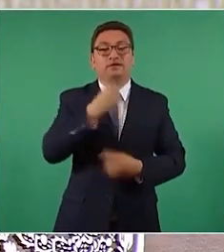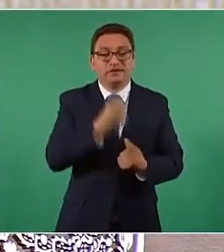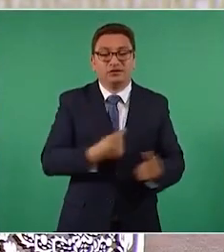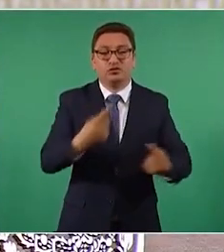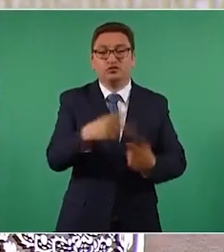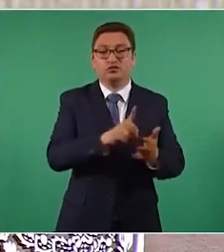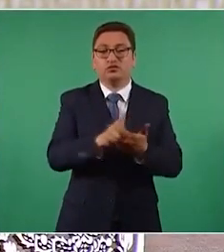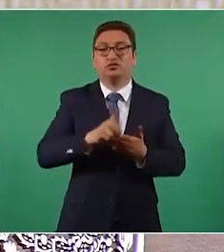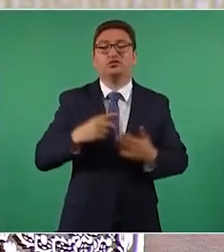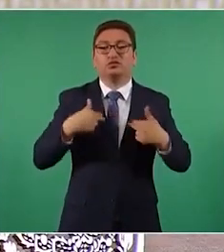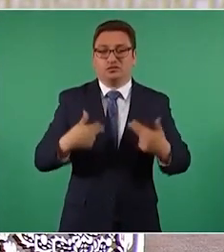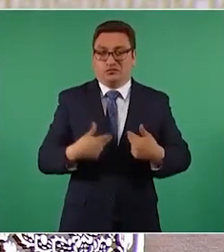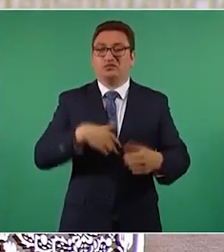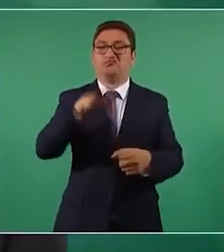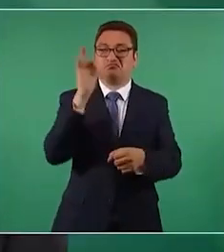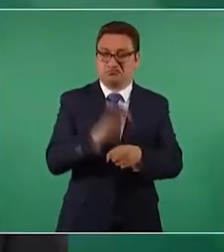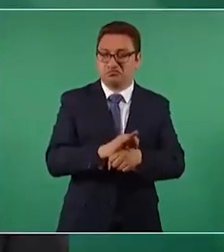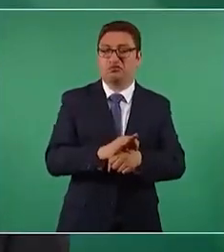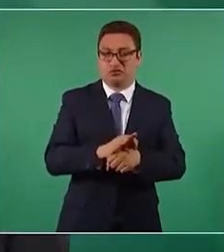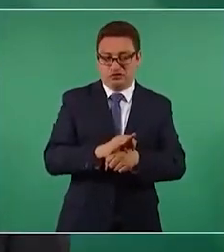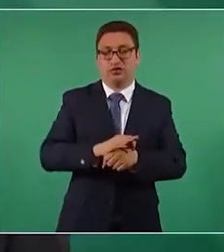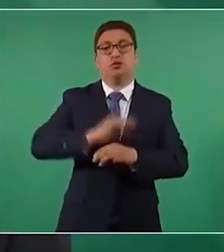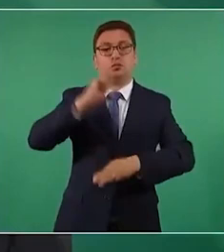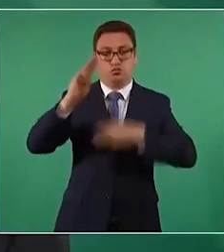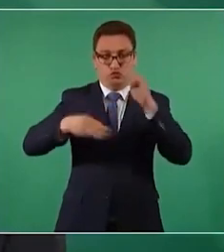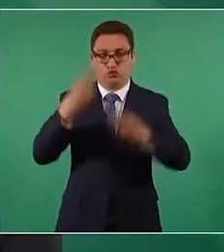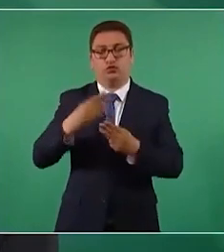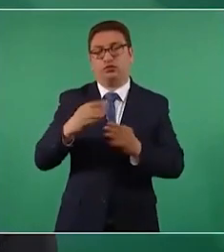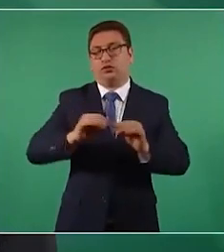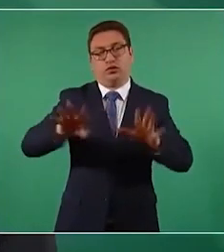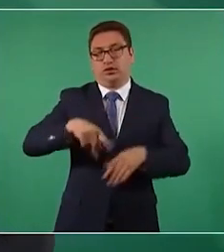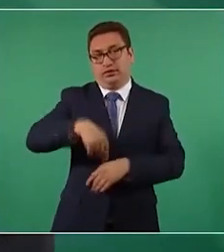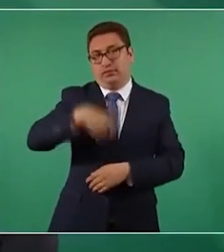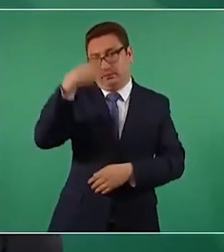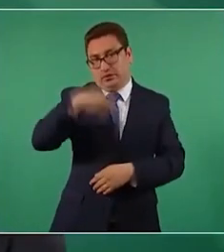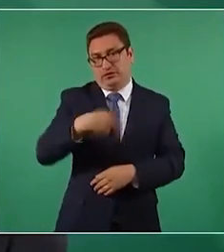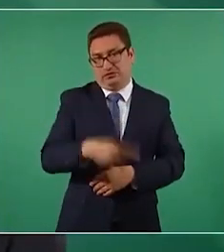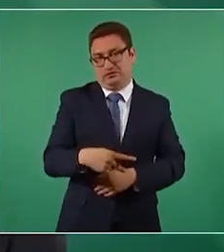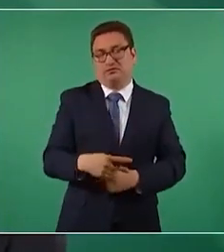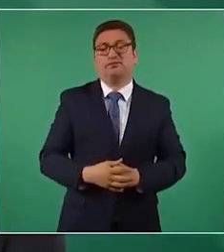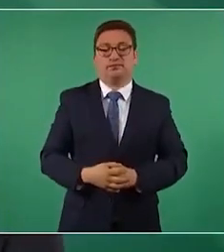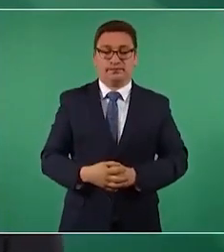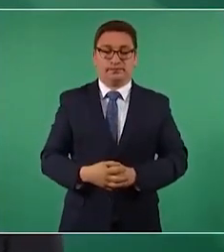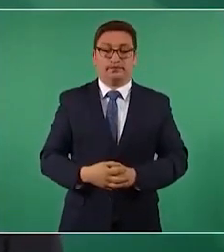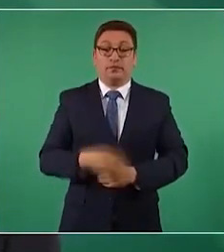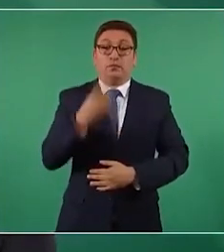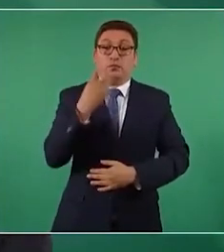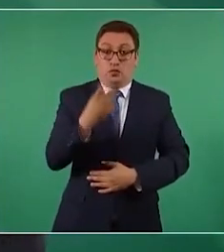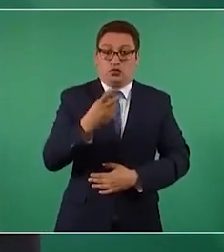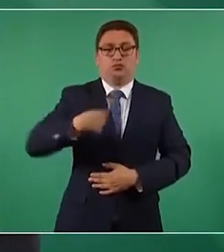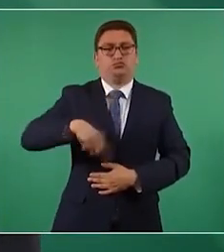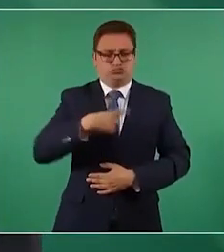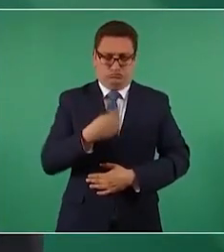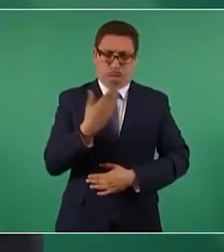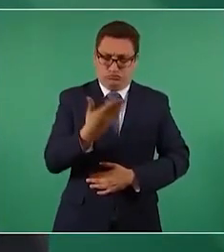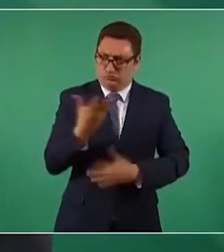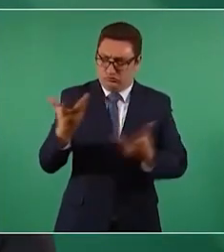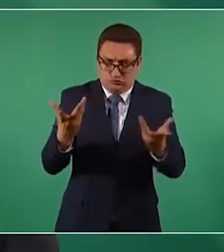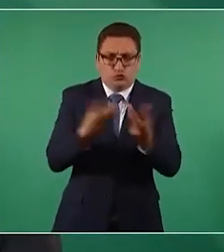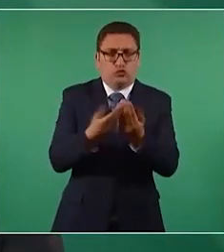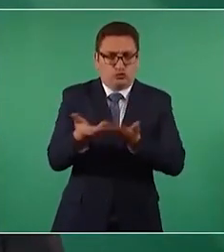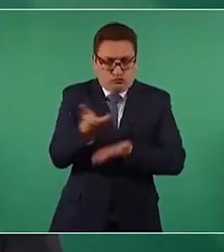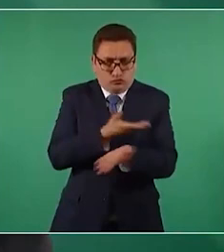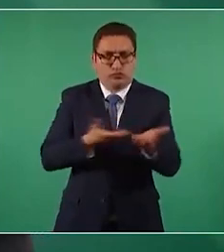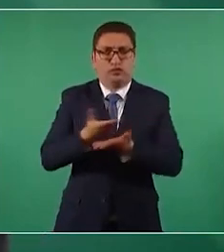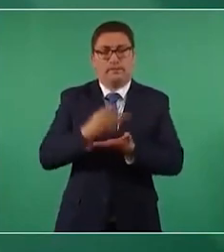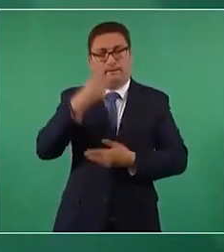los niños y las niñas y adolescentes del mundo y de México por supuesto y por eso hemos ofrecido una cooperación al